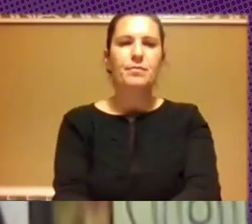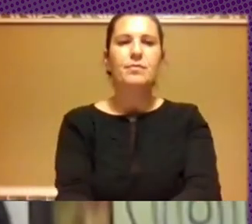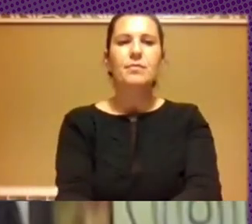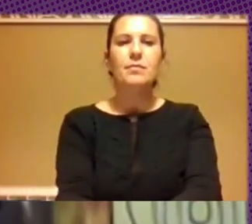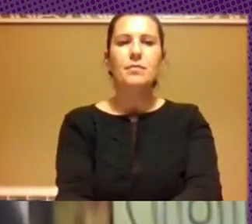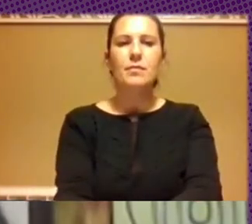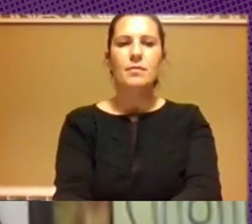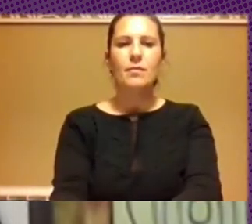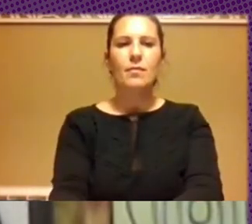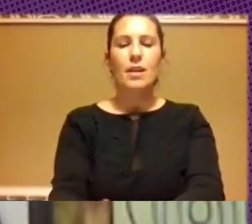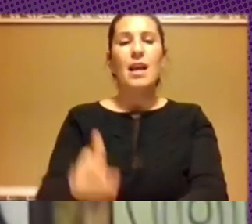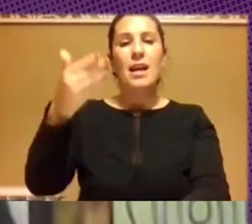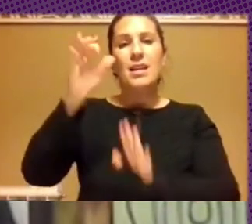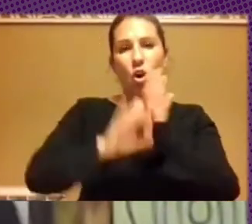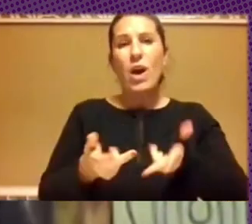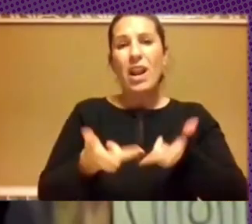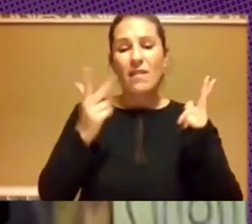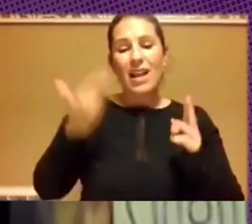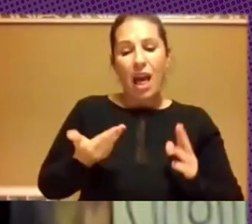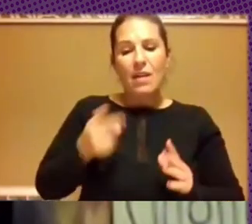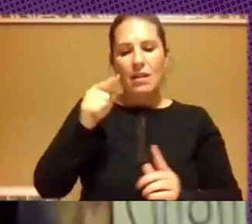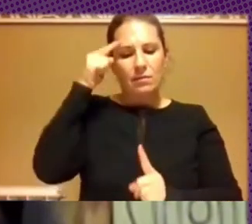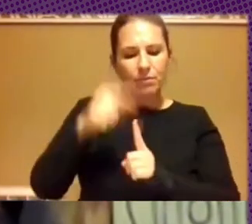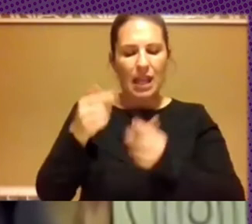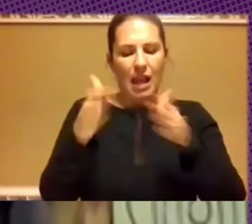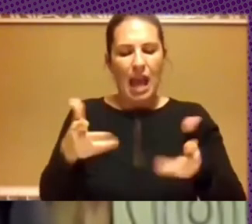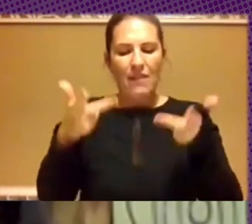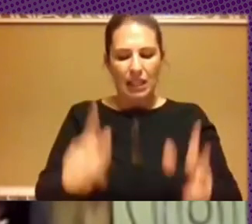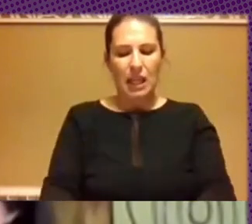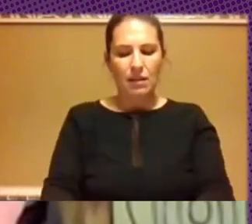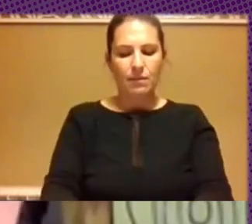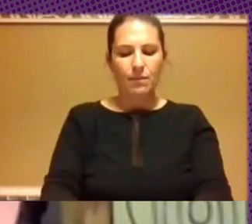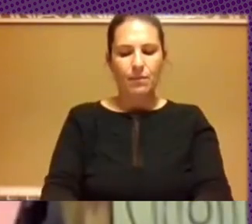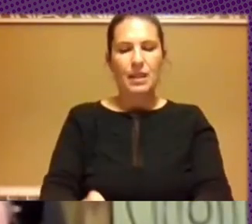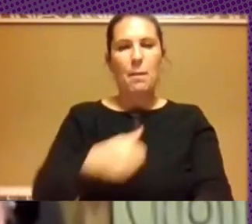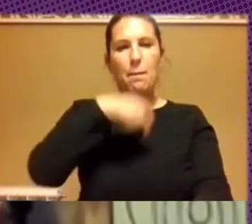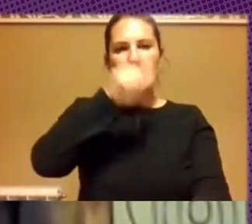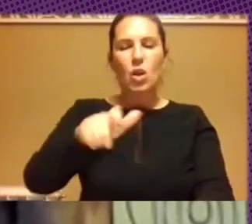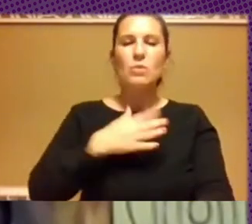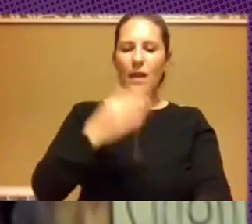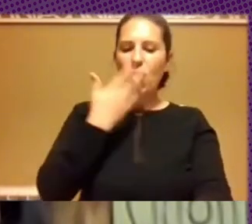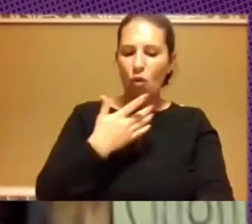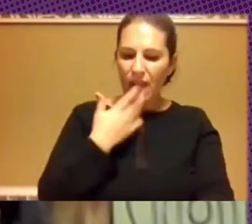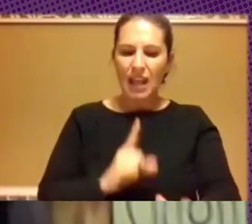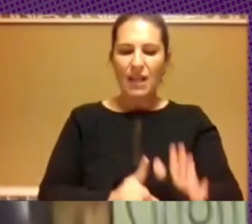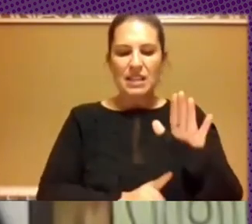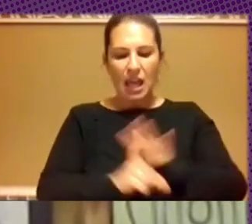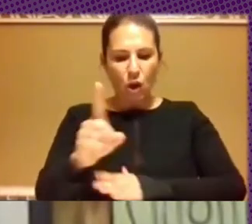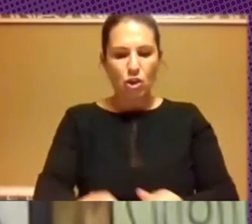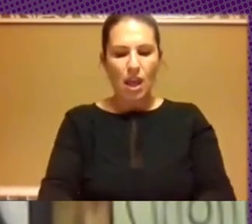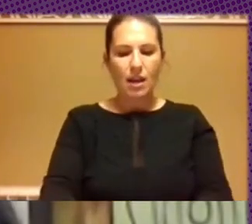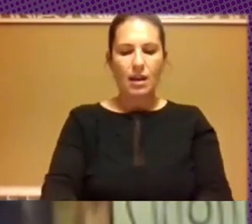está en esa apertura justamente que habilita que las personas puedan conocer desarrollar tomar